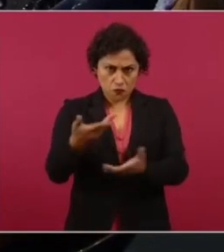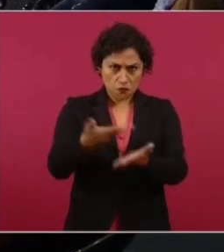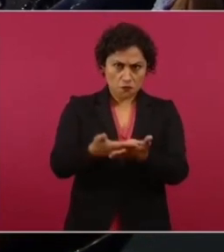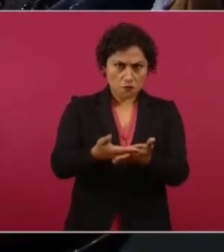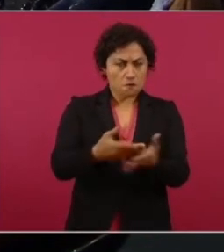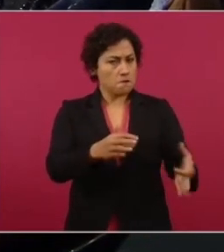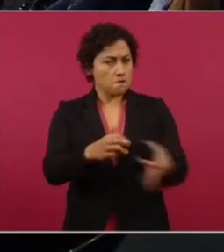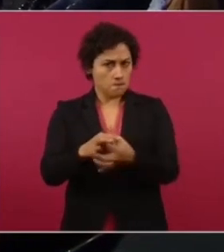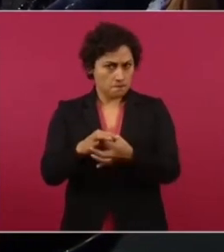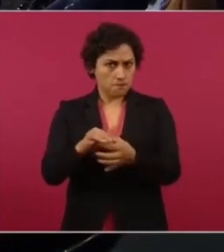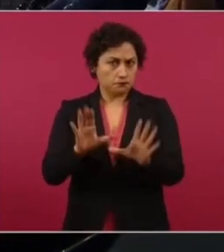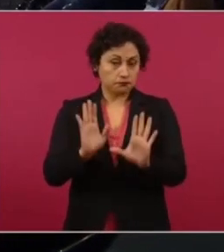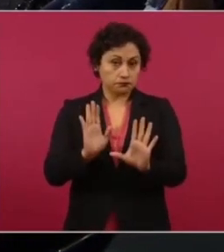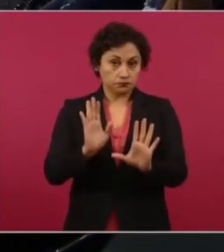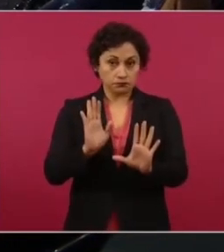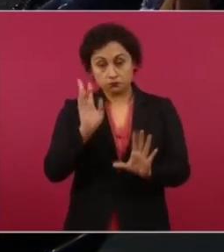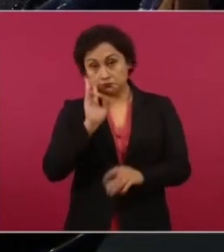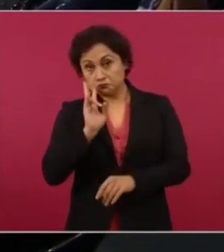si les parece